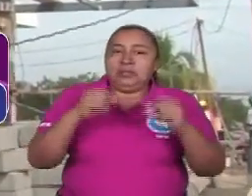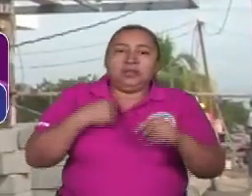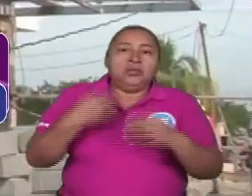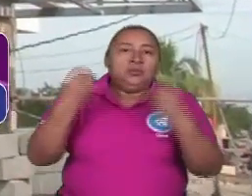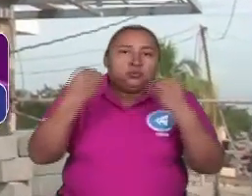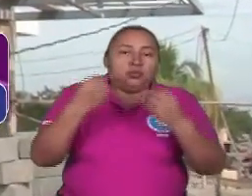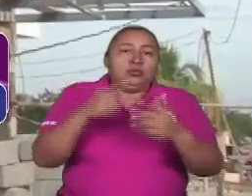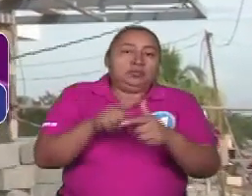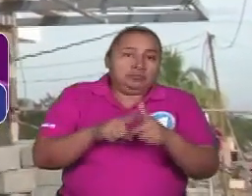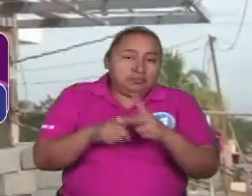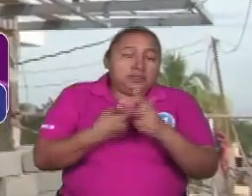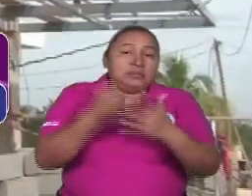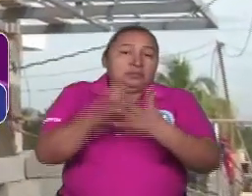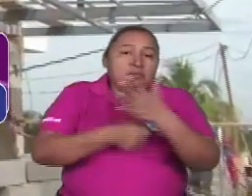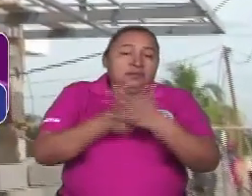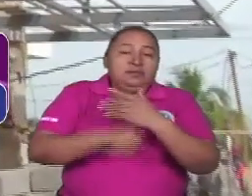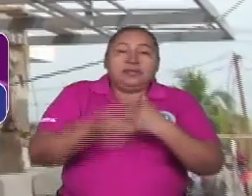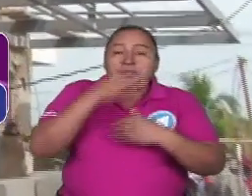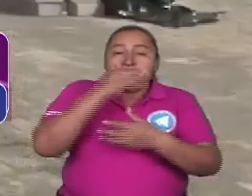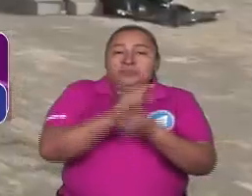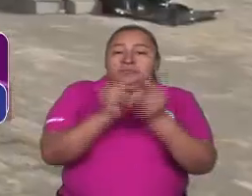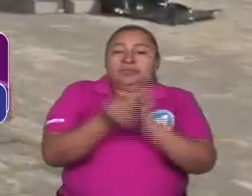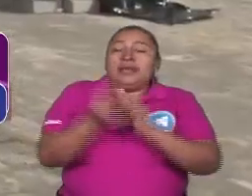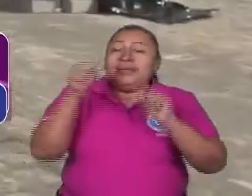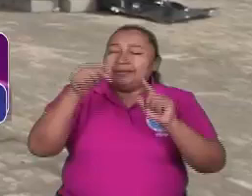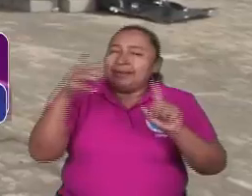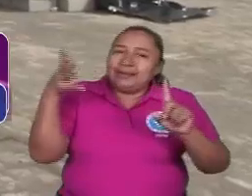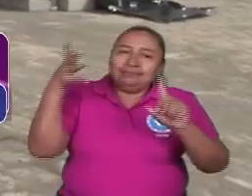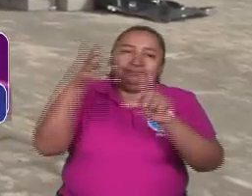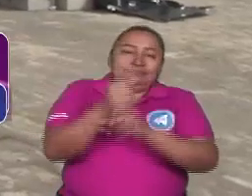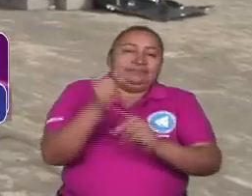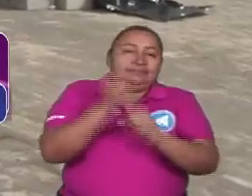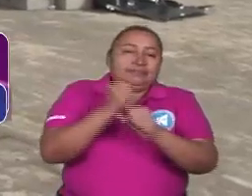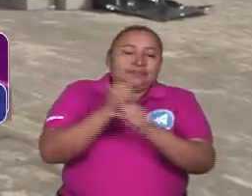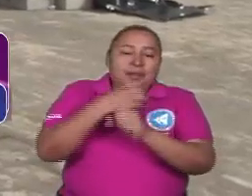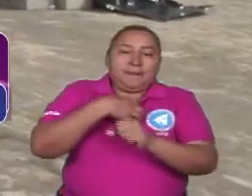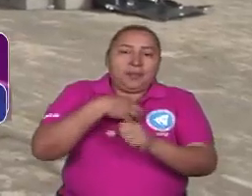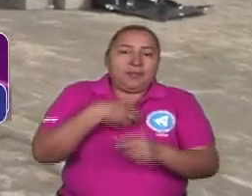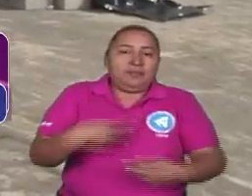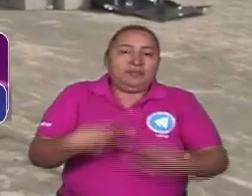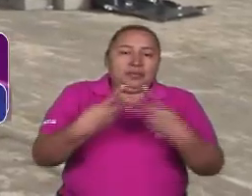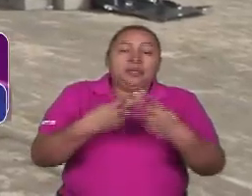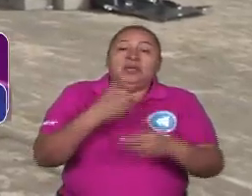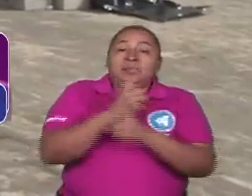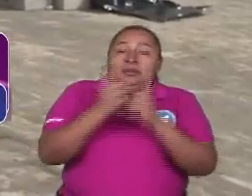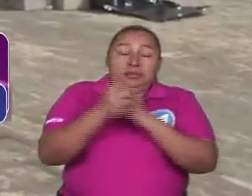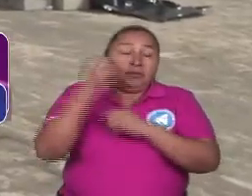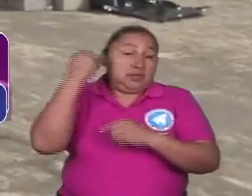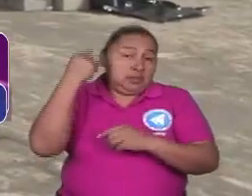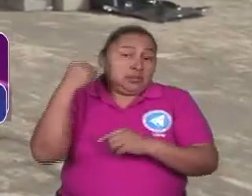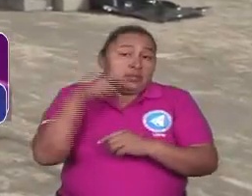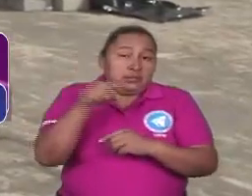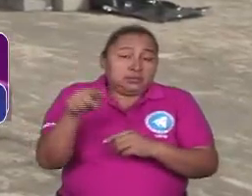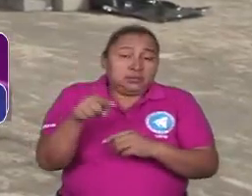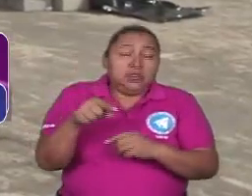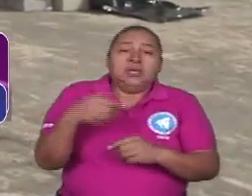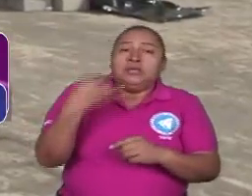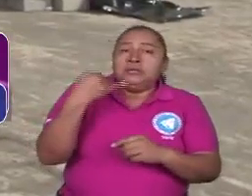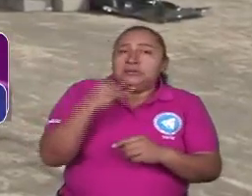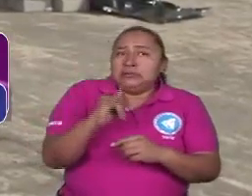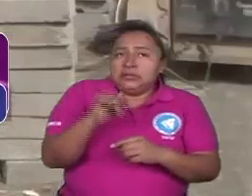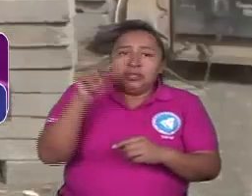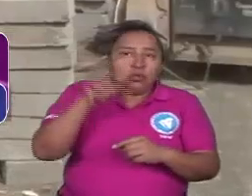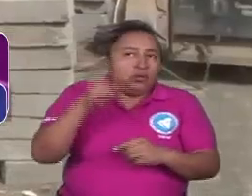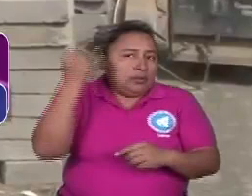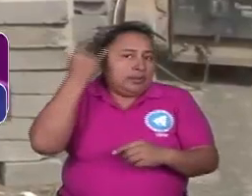defender la revolución. Esa es la gran conquista de los trabajadores, la revolución misma, cuando vos tenés que entender eso. Evidentemente esto no es